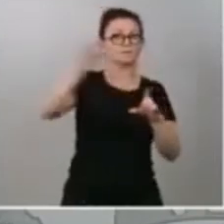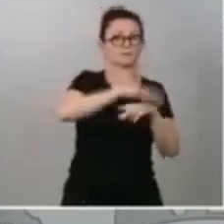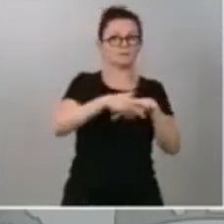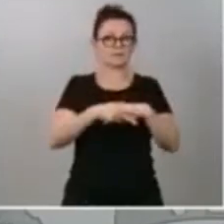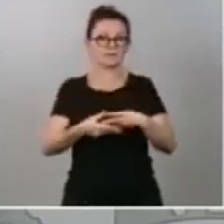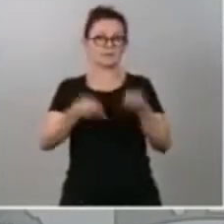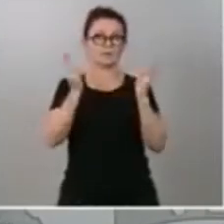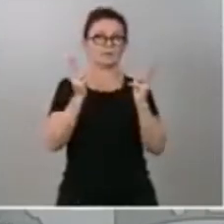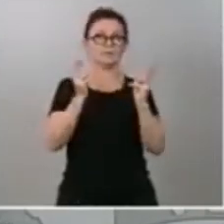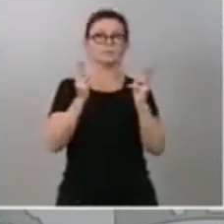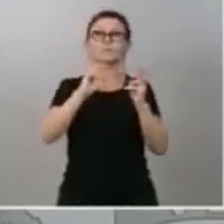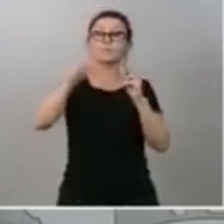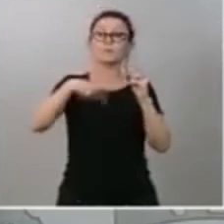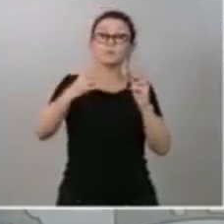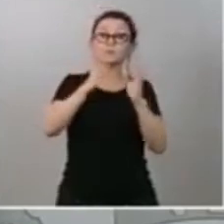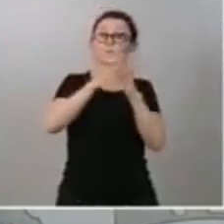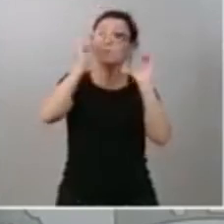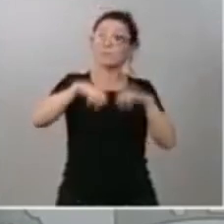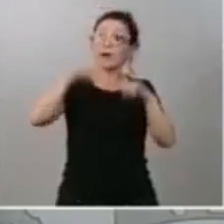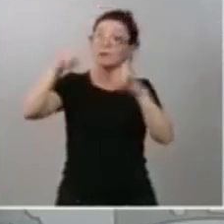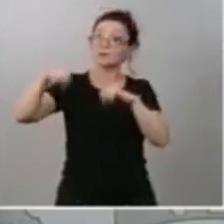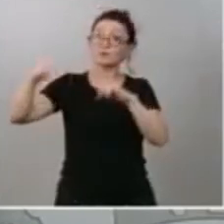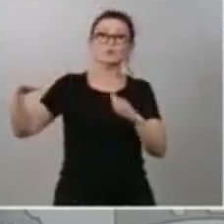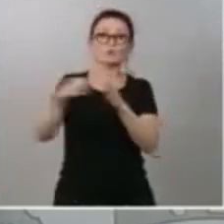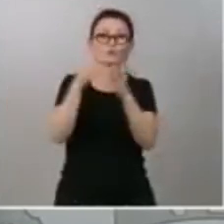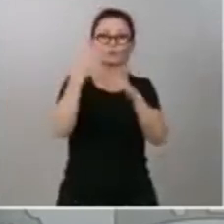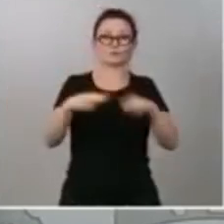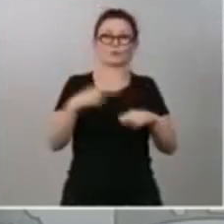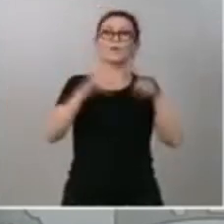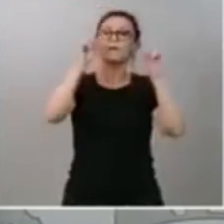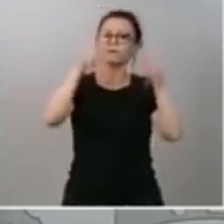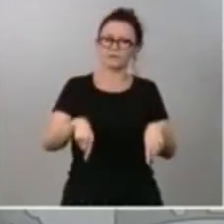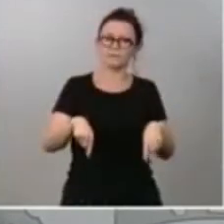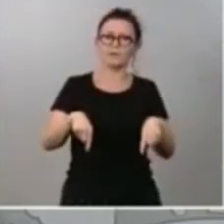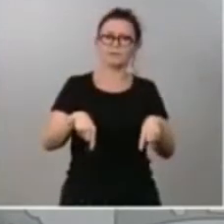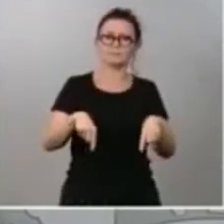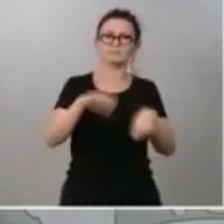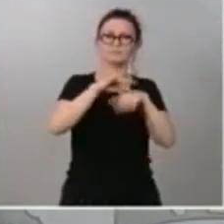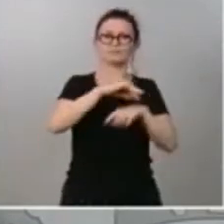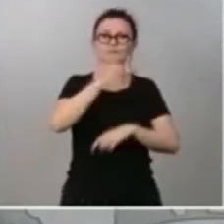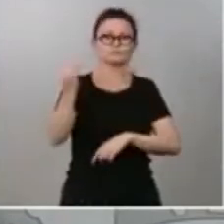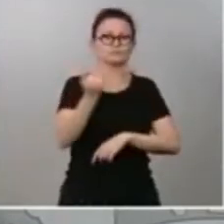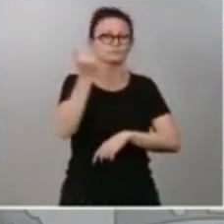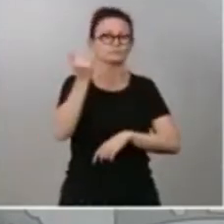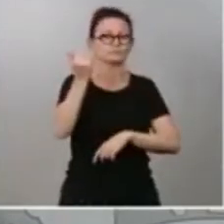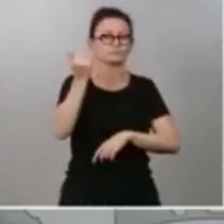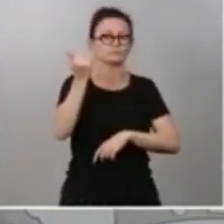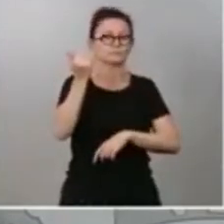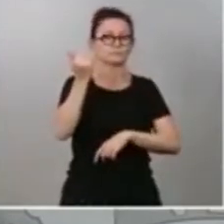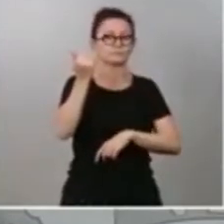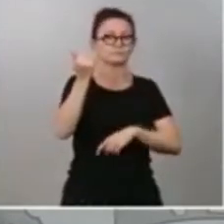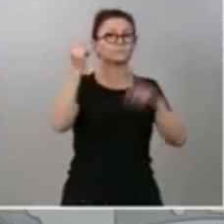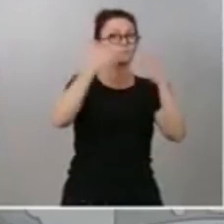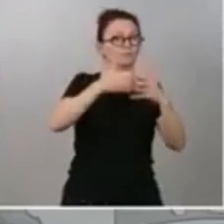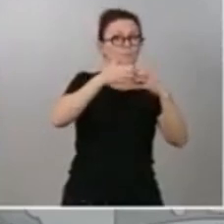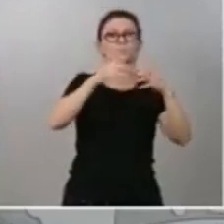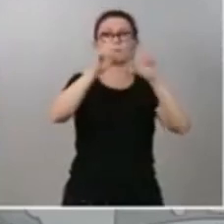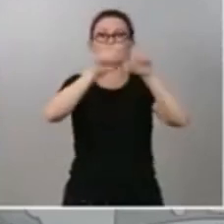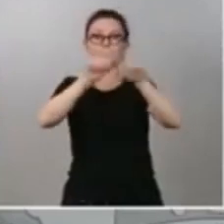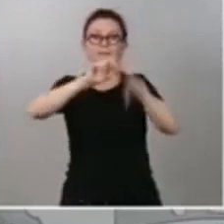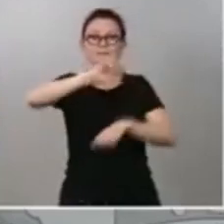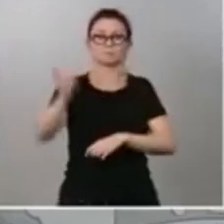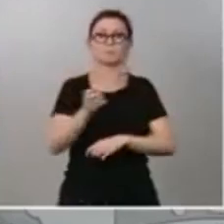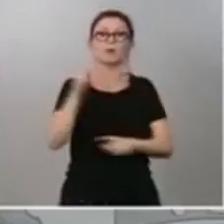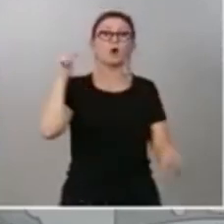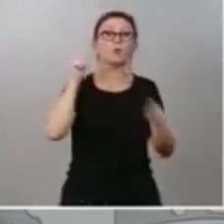pactos con otras fuerzas políticas y también con los agentes sociales. Y lo hacíamos guiados por una visión que era superar nuestros problemas de